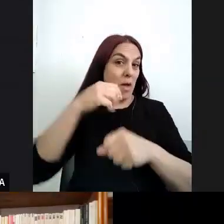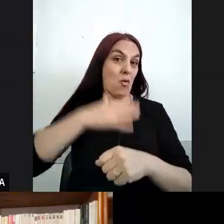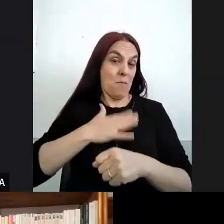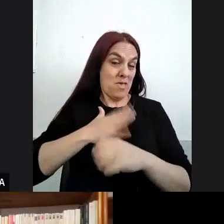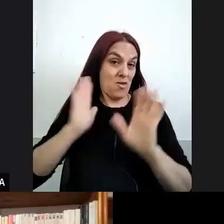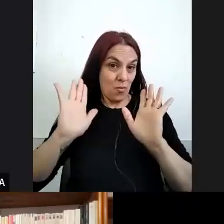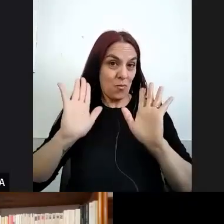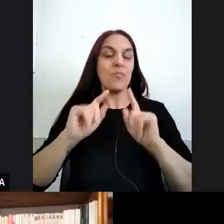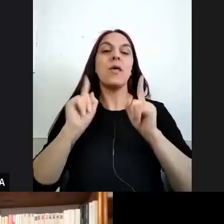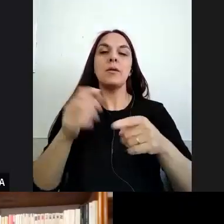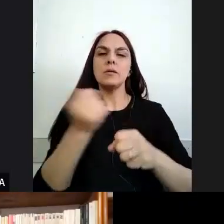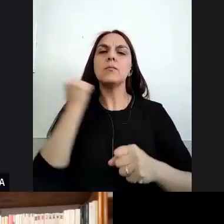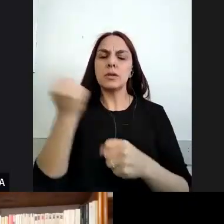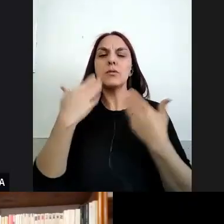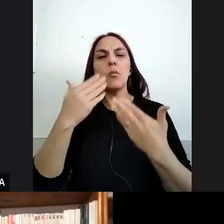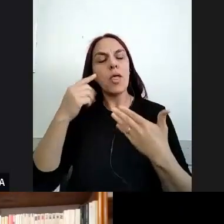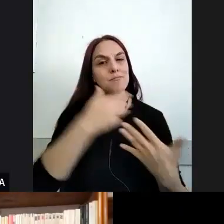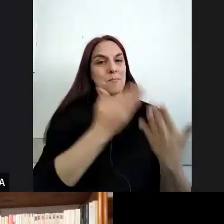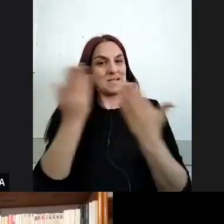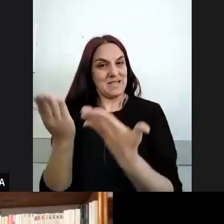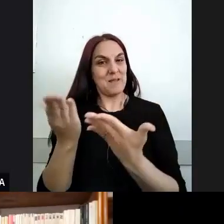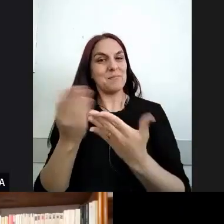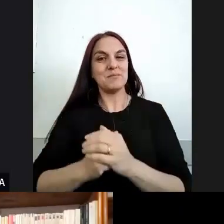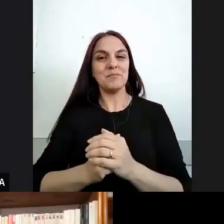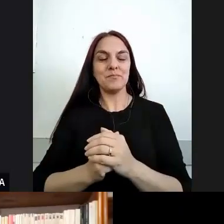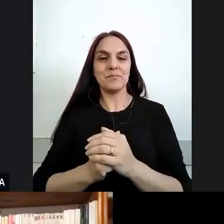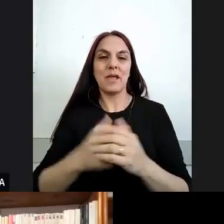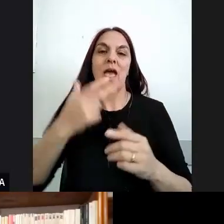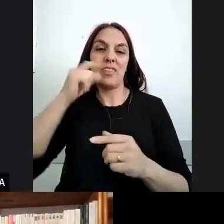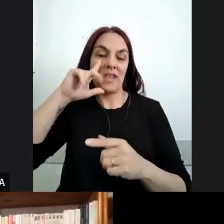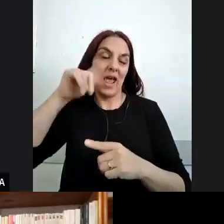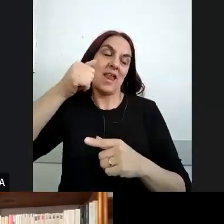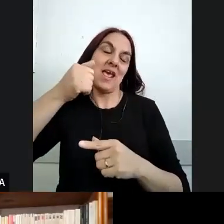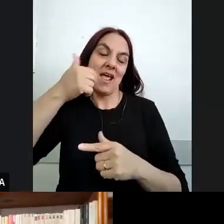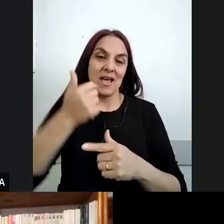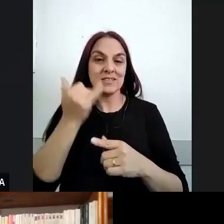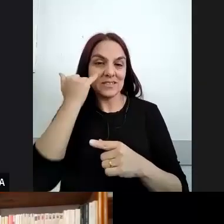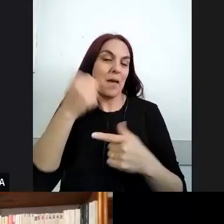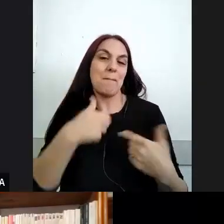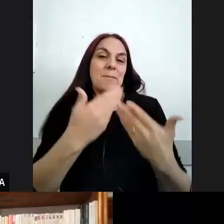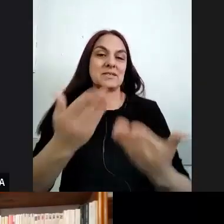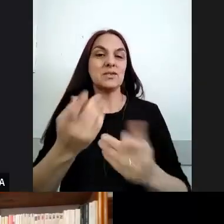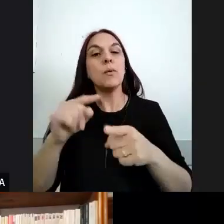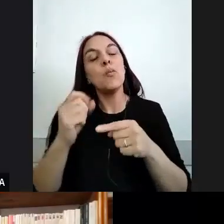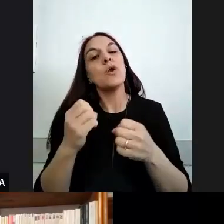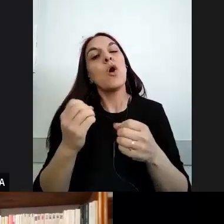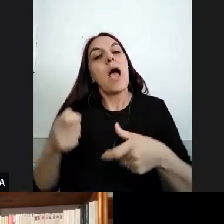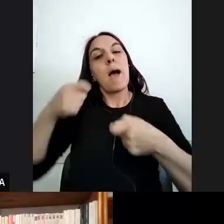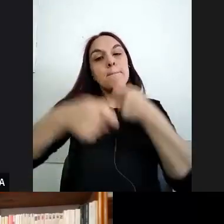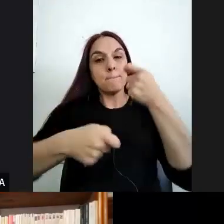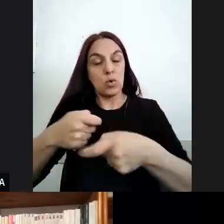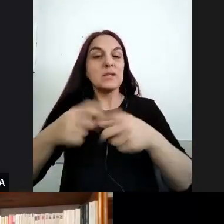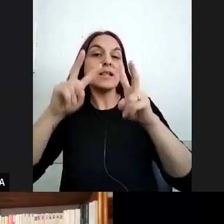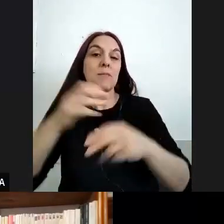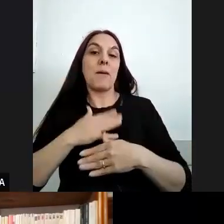importante digamos presentarme Adriana ya lo hizo pero quizás reafirmar que mis aportes a la temática vienen del